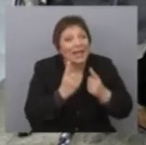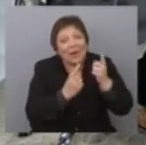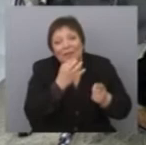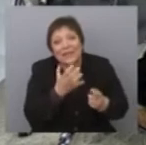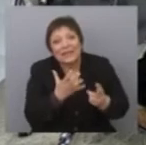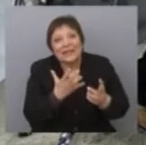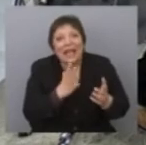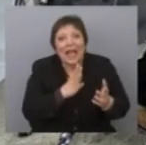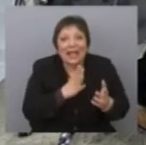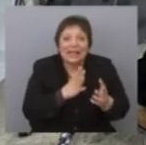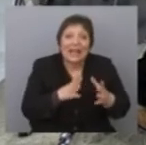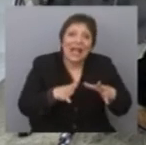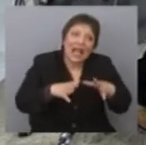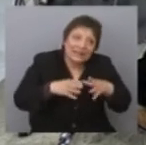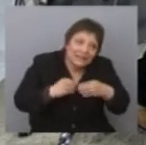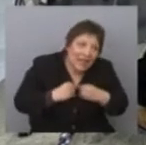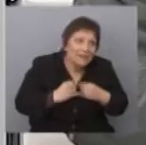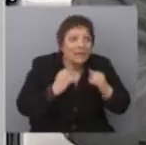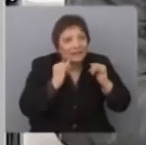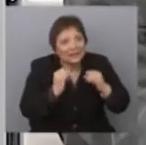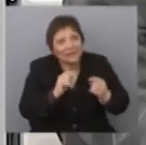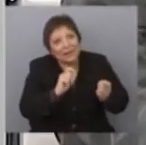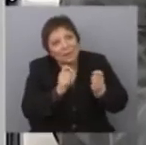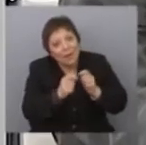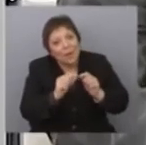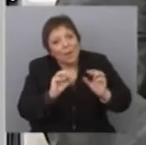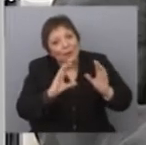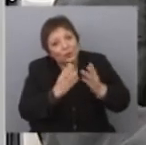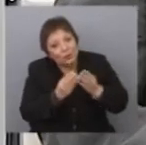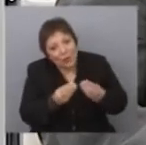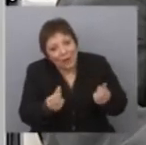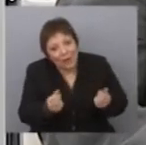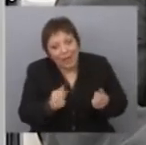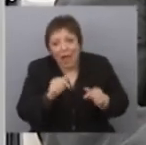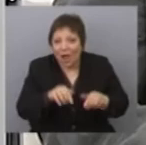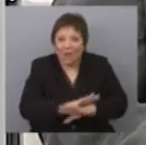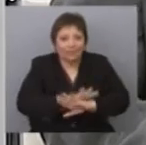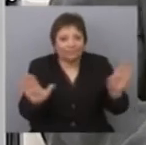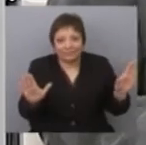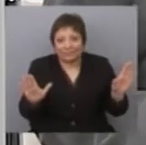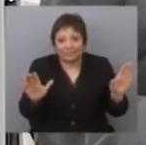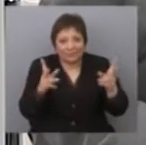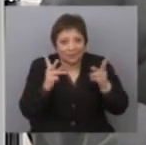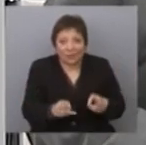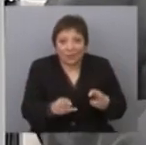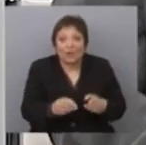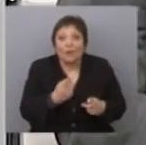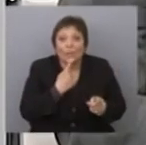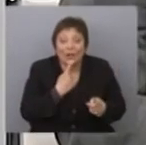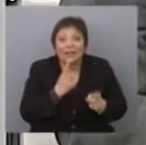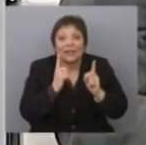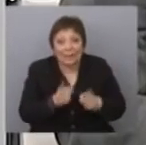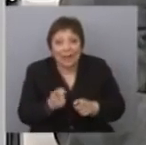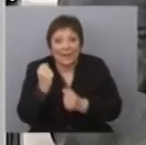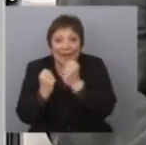cierta aceptación de transformaciones moderadas, yo creo que eso se rompió. Y se rompió en clave política y se rompió